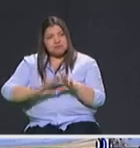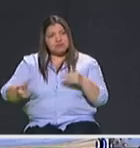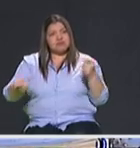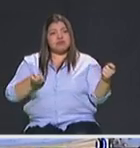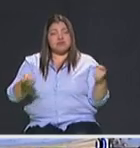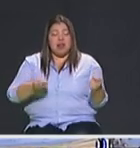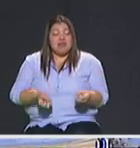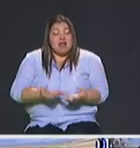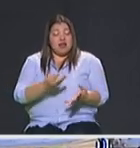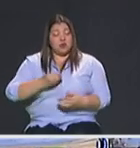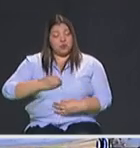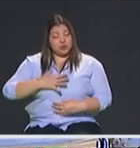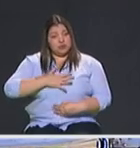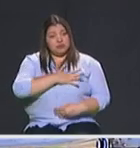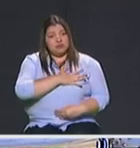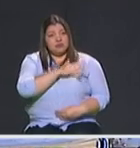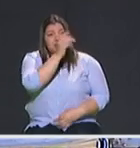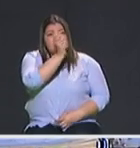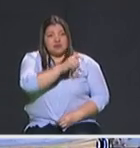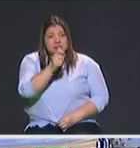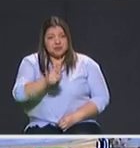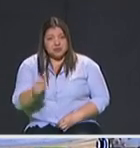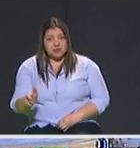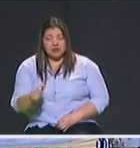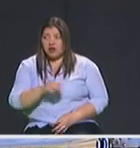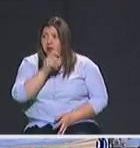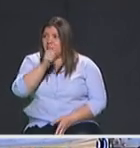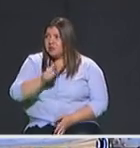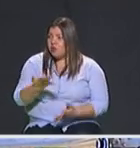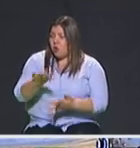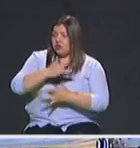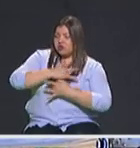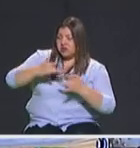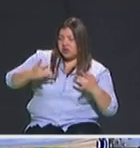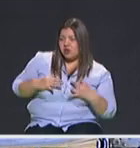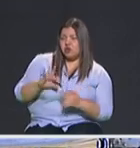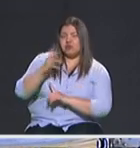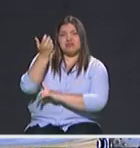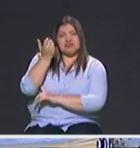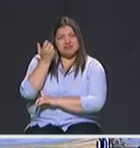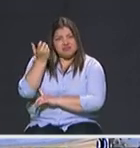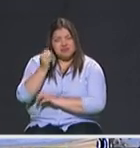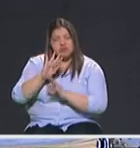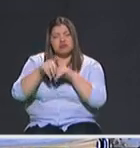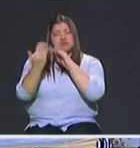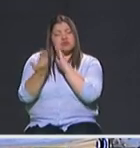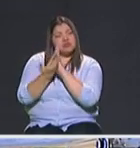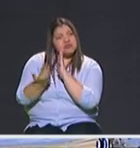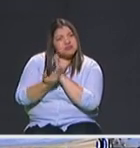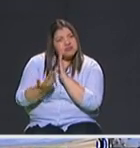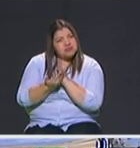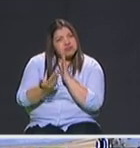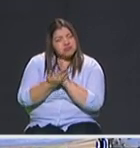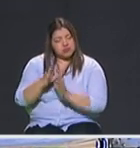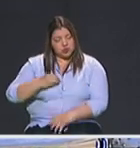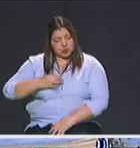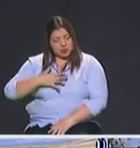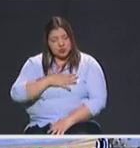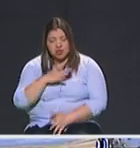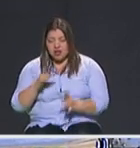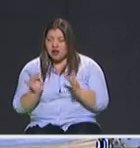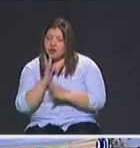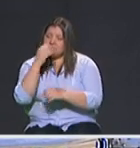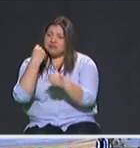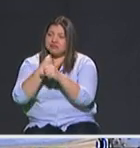oportunidades. Toda una ruta para que la gente tenga salud, seguridad, educación y oportunidades para generar ingreso